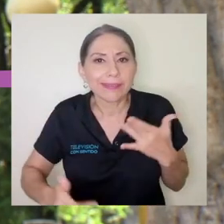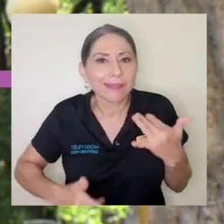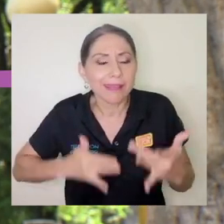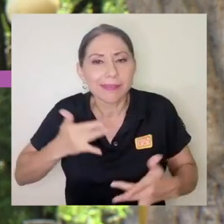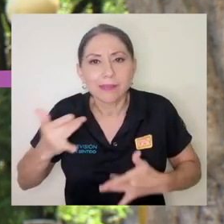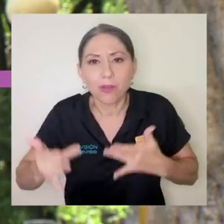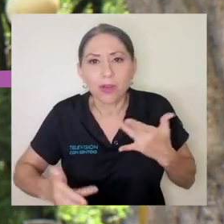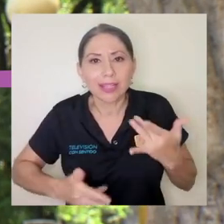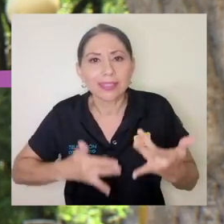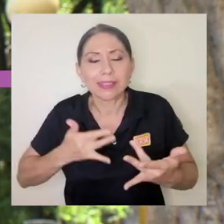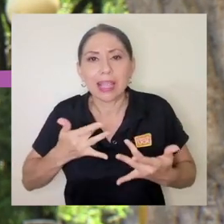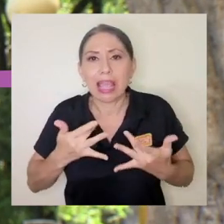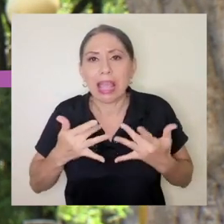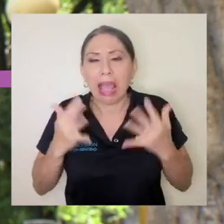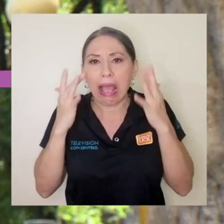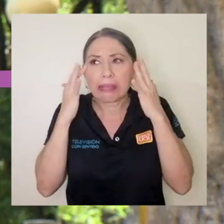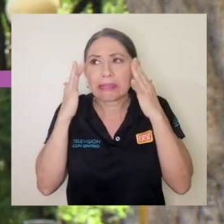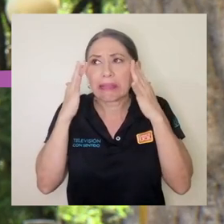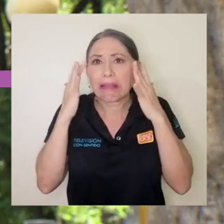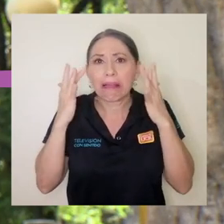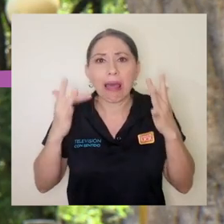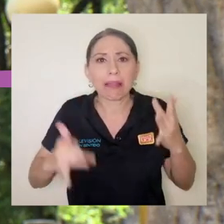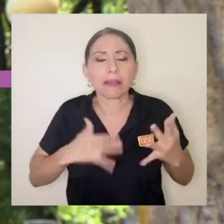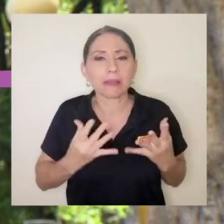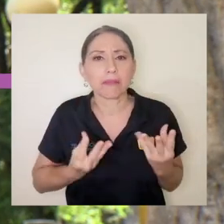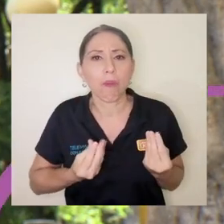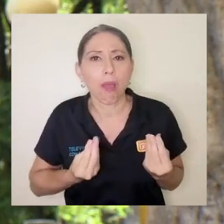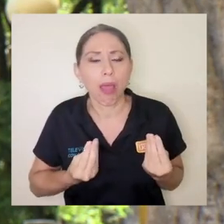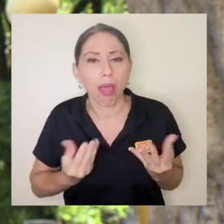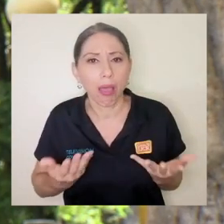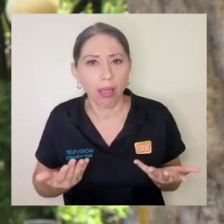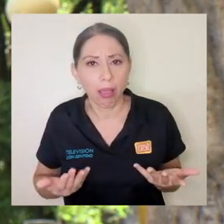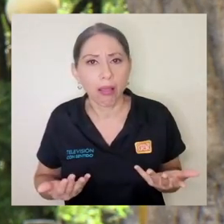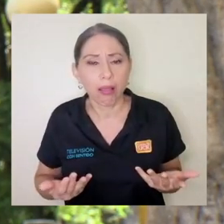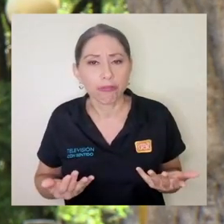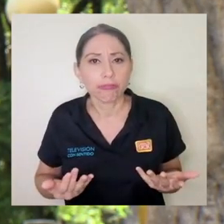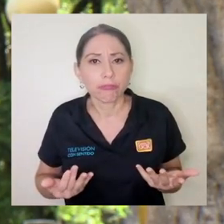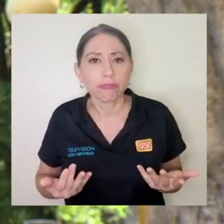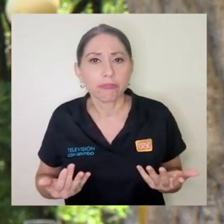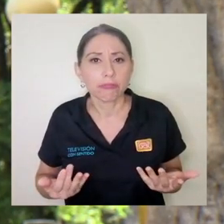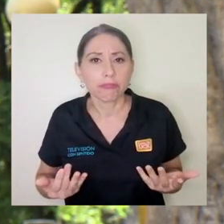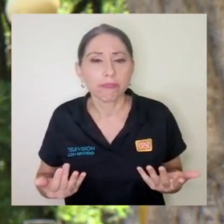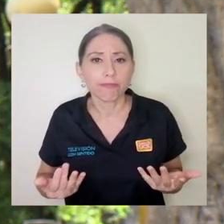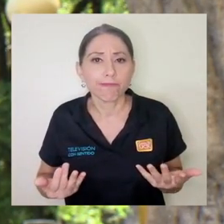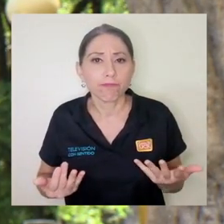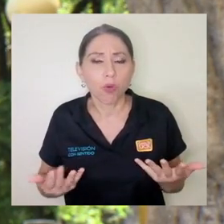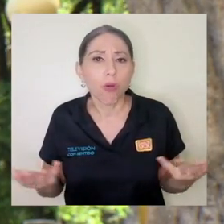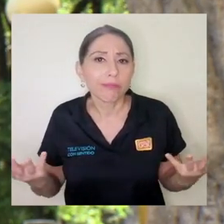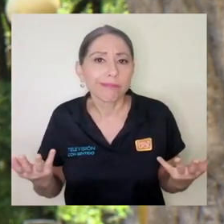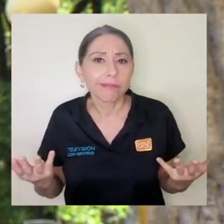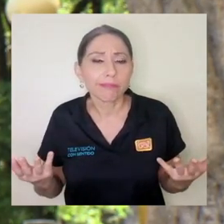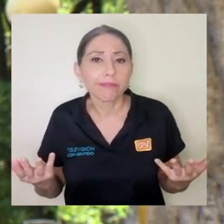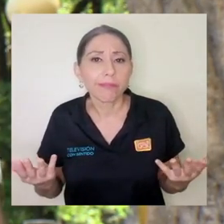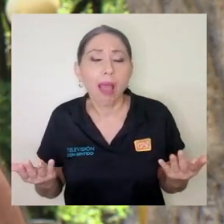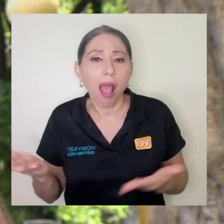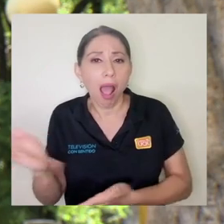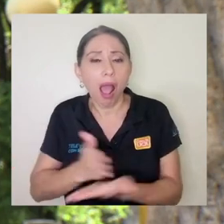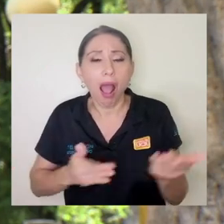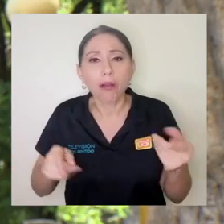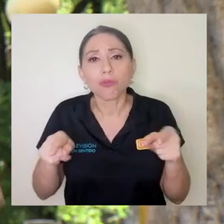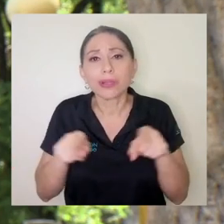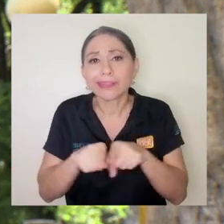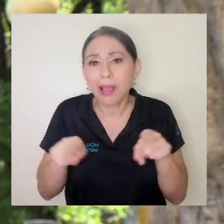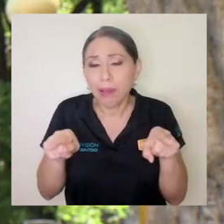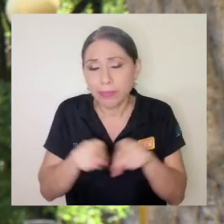sensaciones de ansiedad, que sienta miedo, porque, pues, algo que también